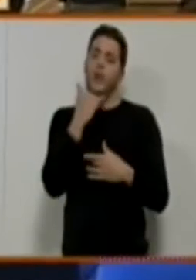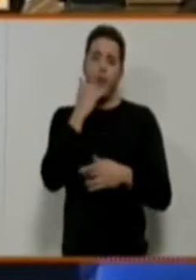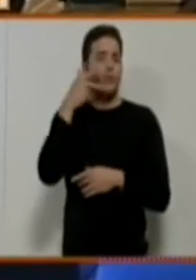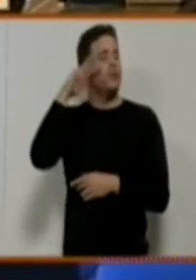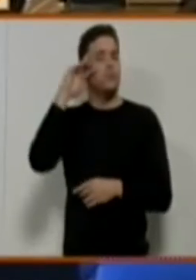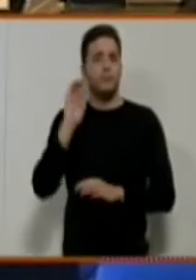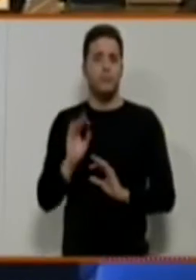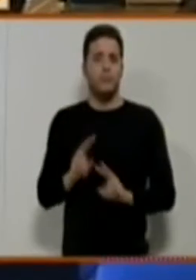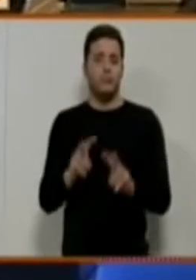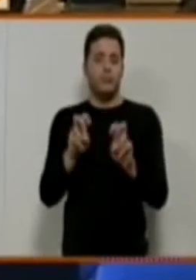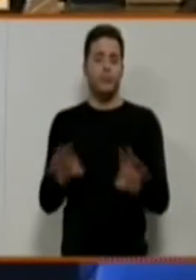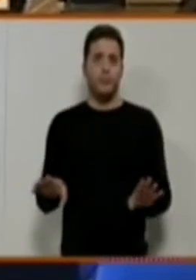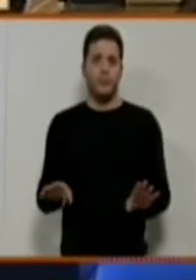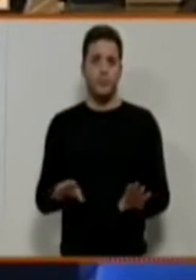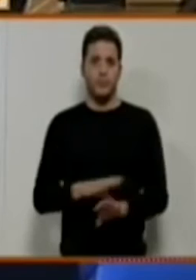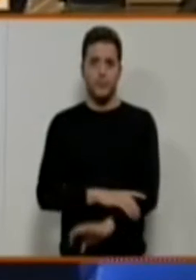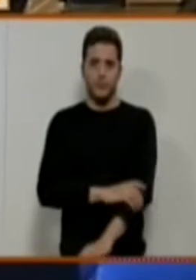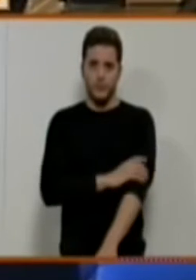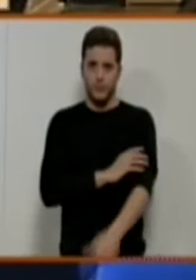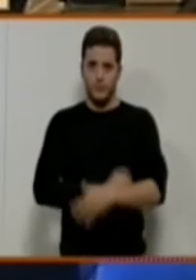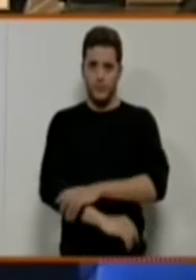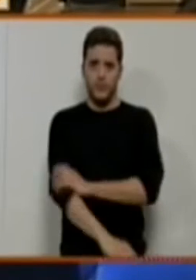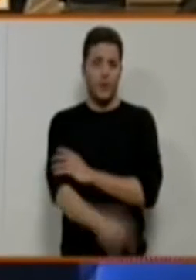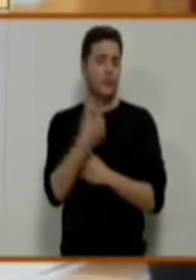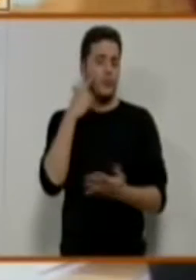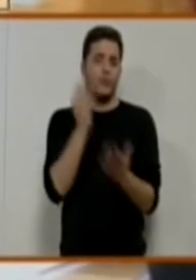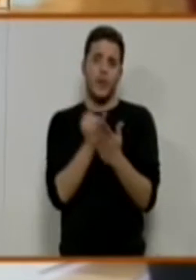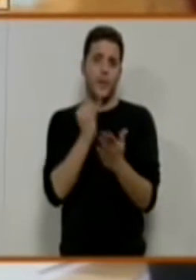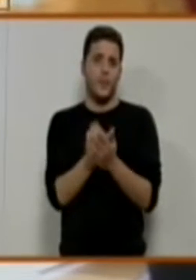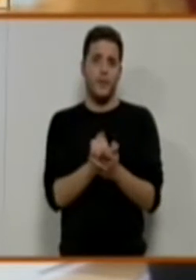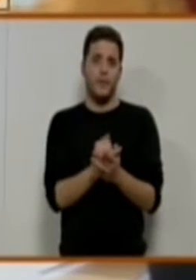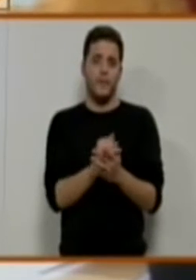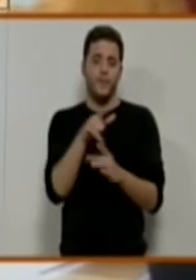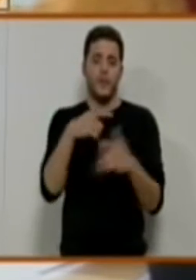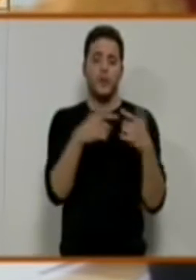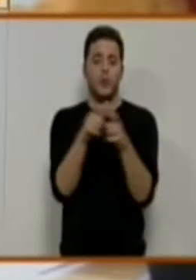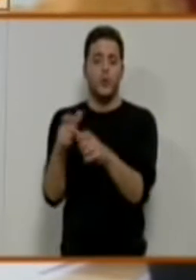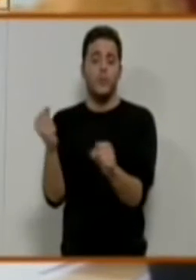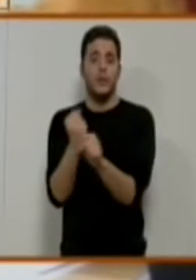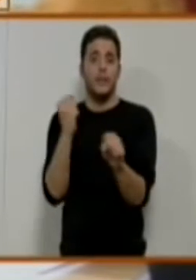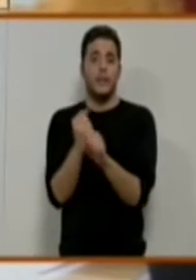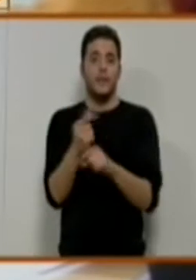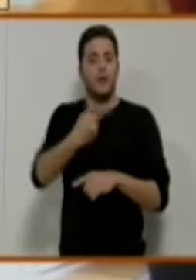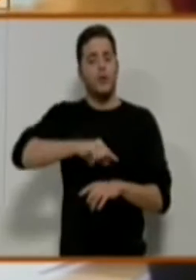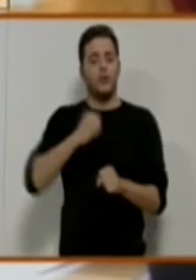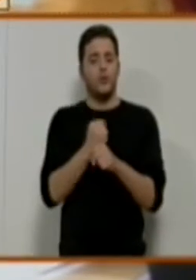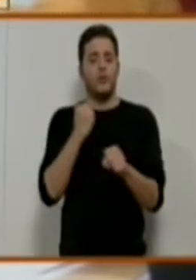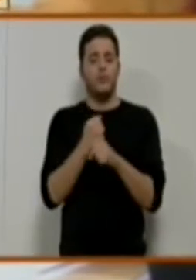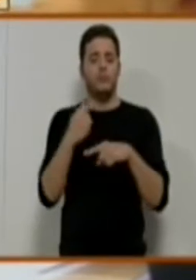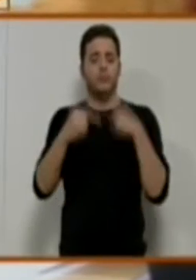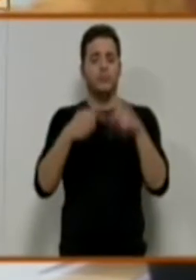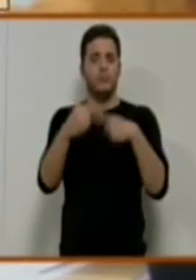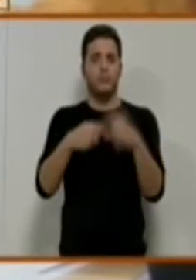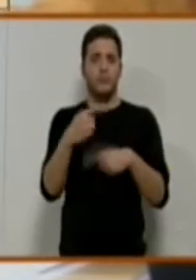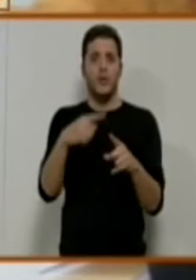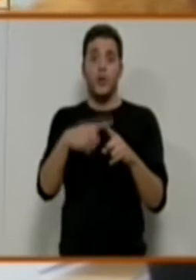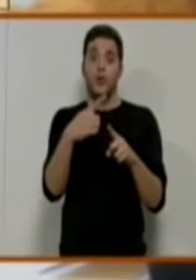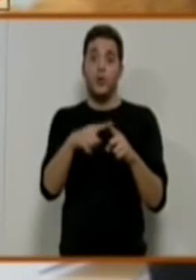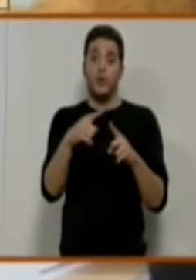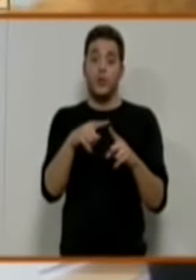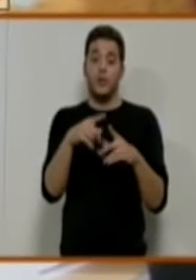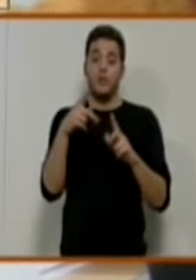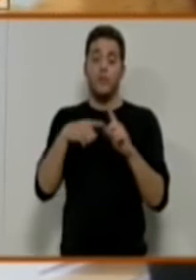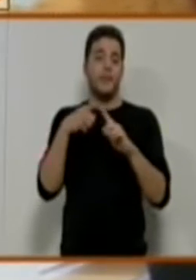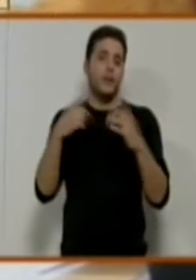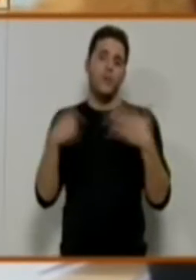familias, desde luego por el equipo de trabajo, y con ellas estamos trabajando con itinerarios de inclusión completos en estas áreas